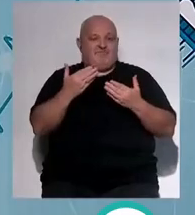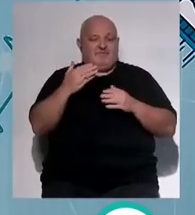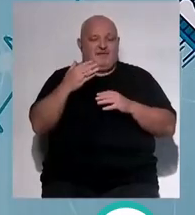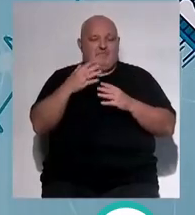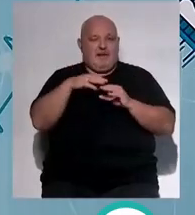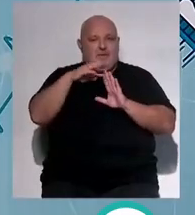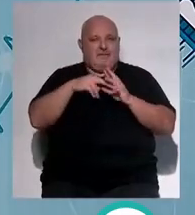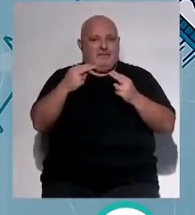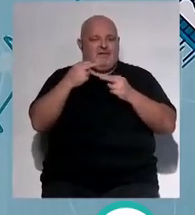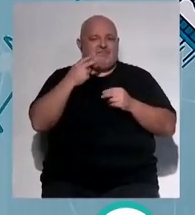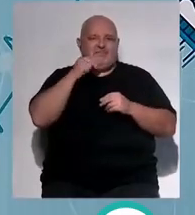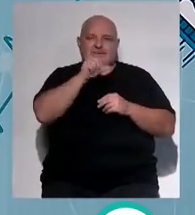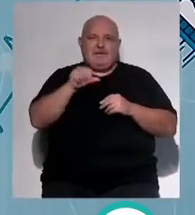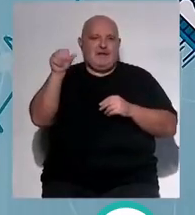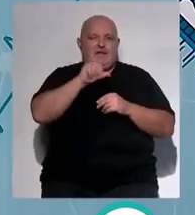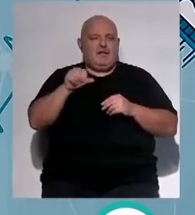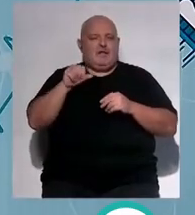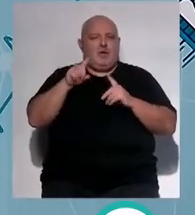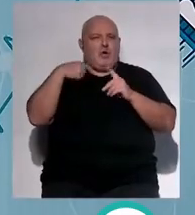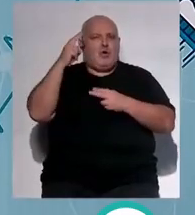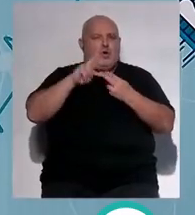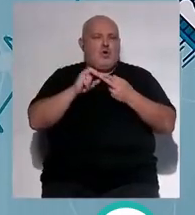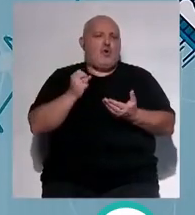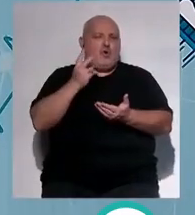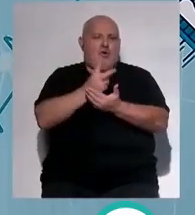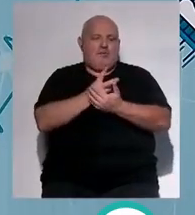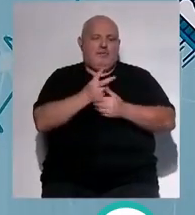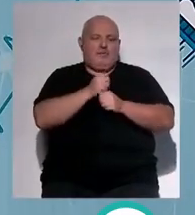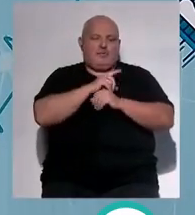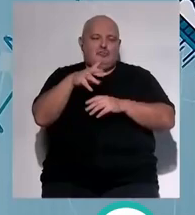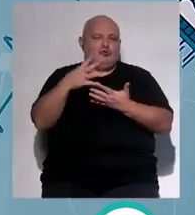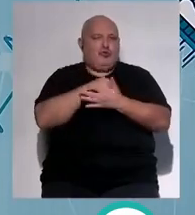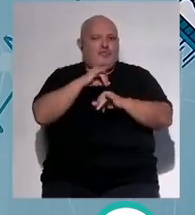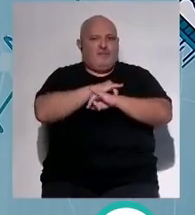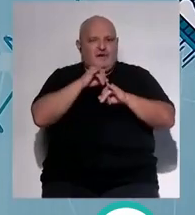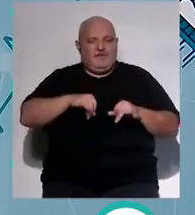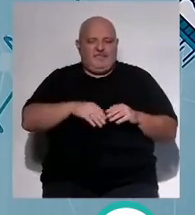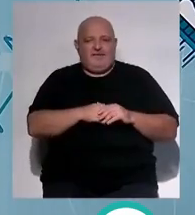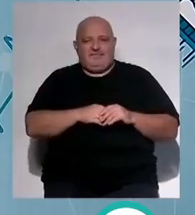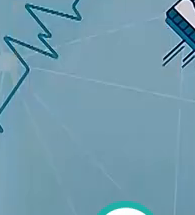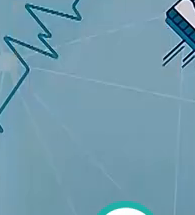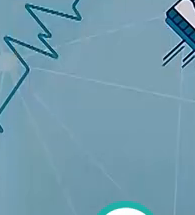compañía como cada semana volvemos en unos días con más propuestas hasta entonces sean muy felices